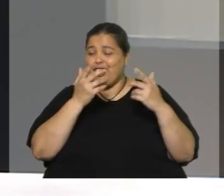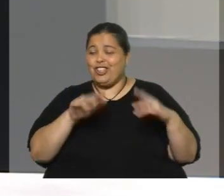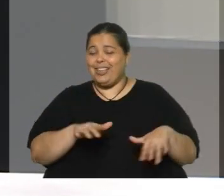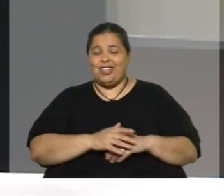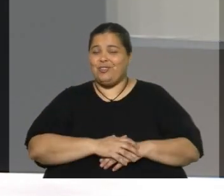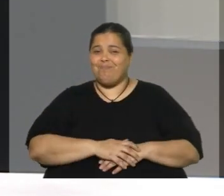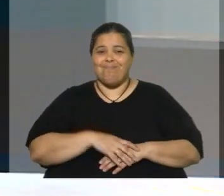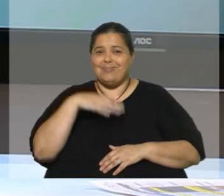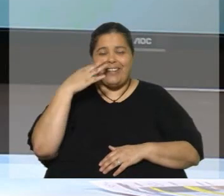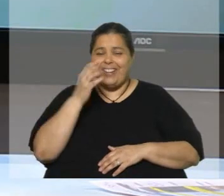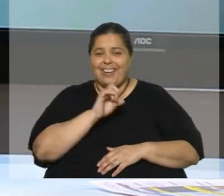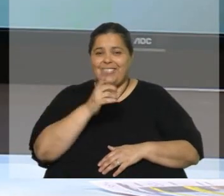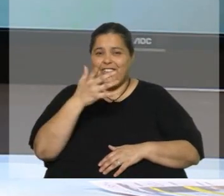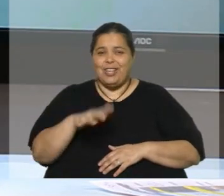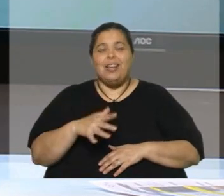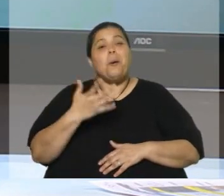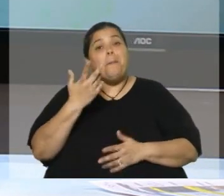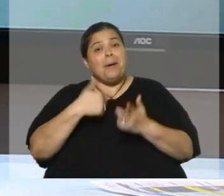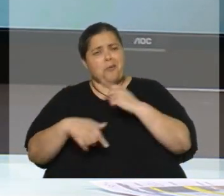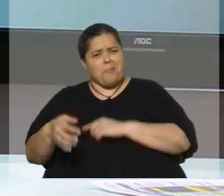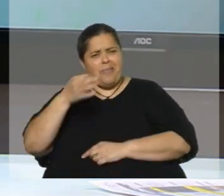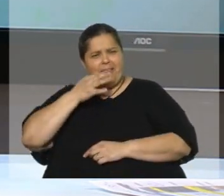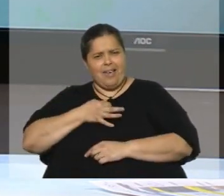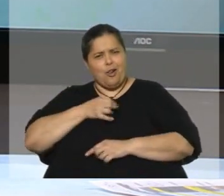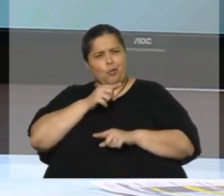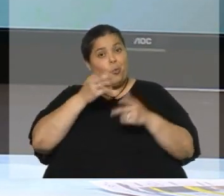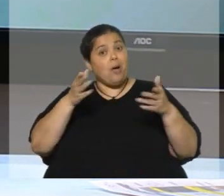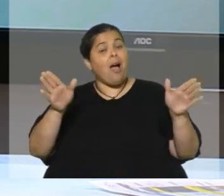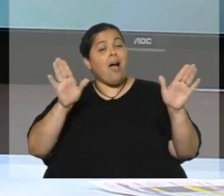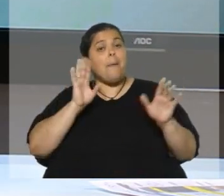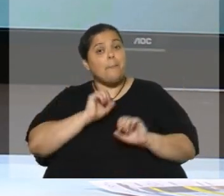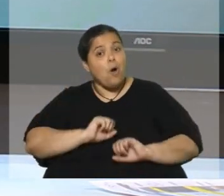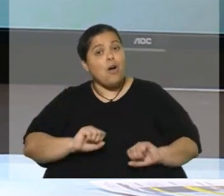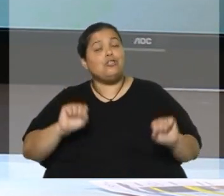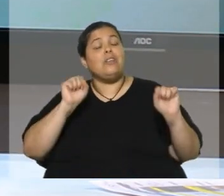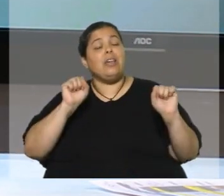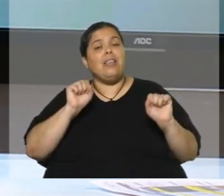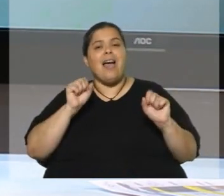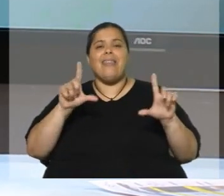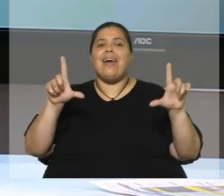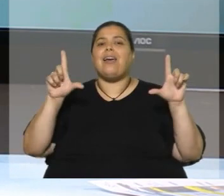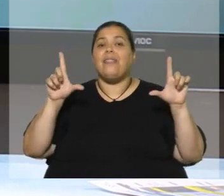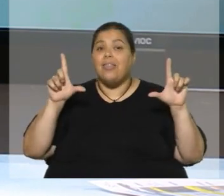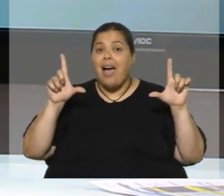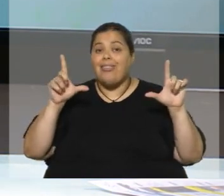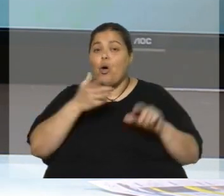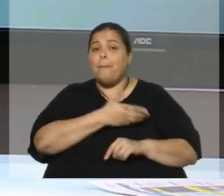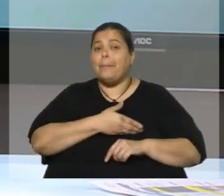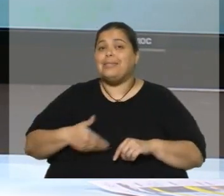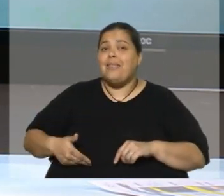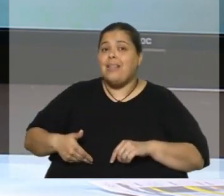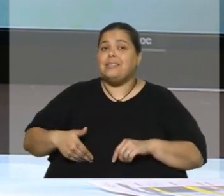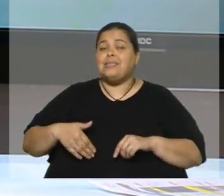que no. Pero me dicen que dejaste abierta la posibilidad de ser candidato a la presidencia de la